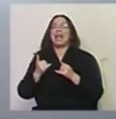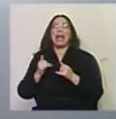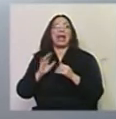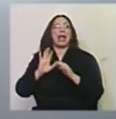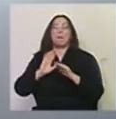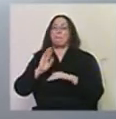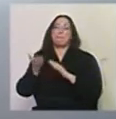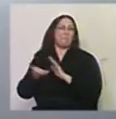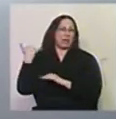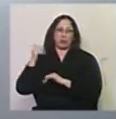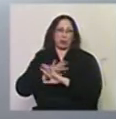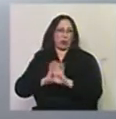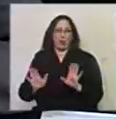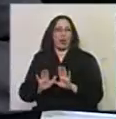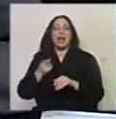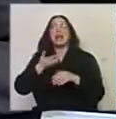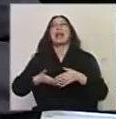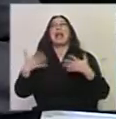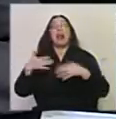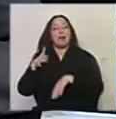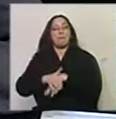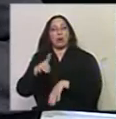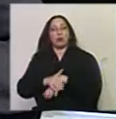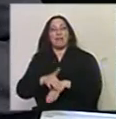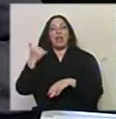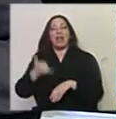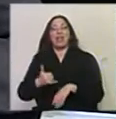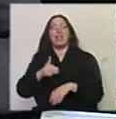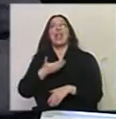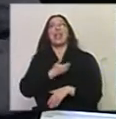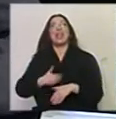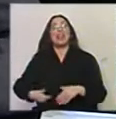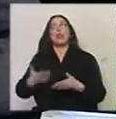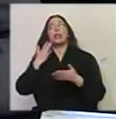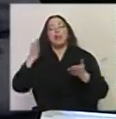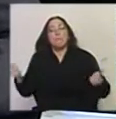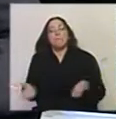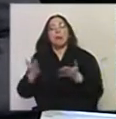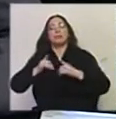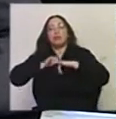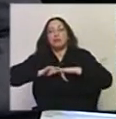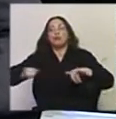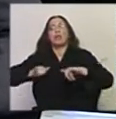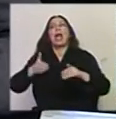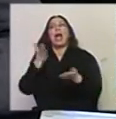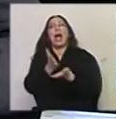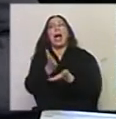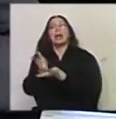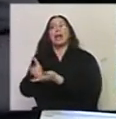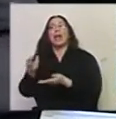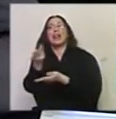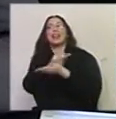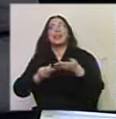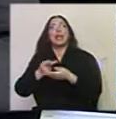está claro que la gran responsabilidad que tienen los estados es promover, fomentar, ayudar a los diseños,